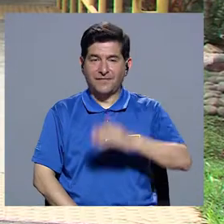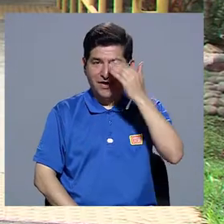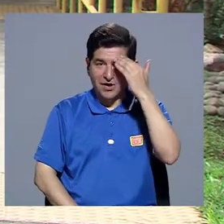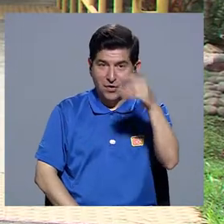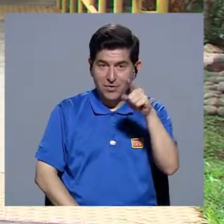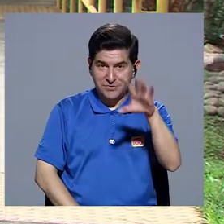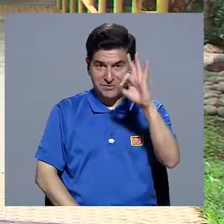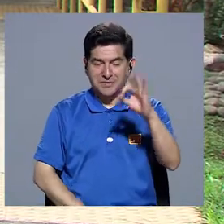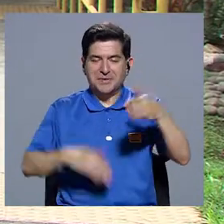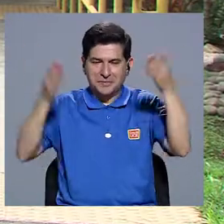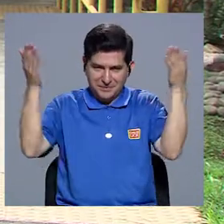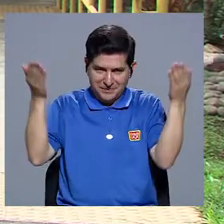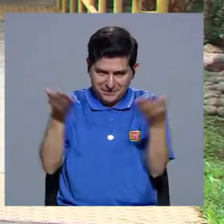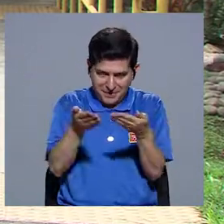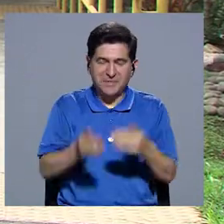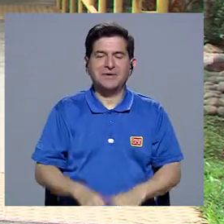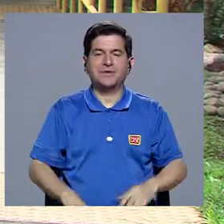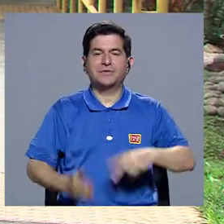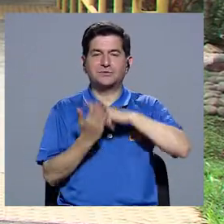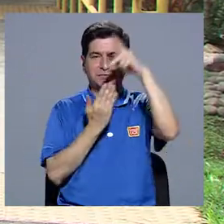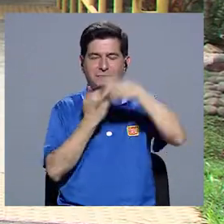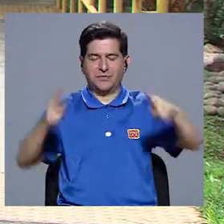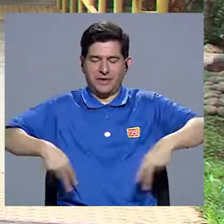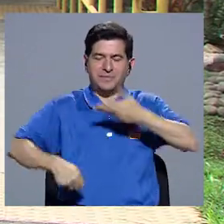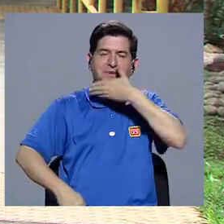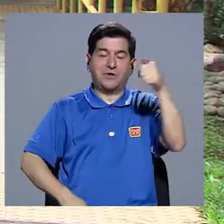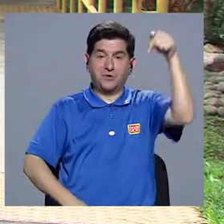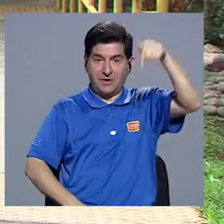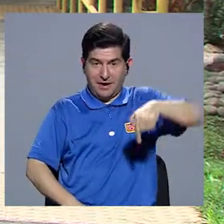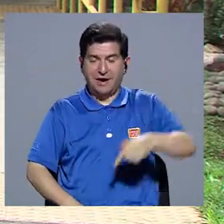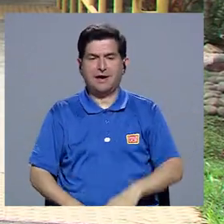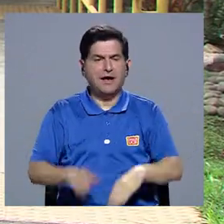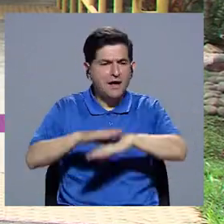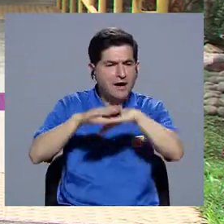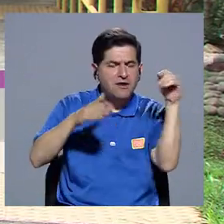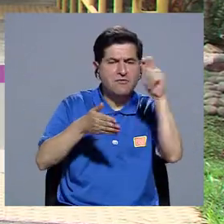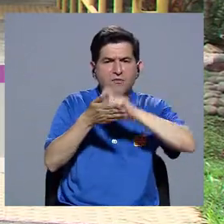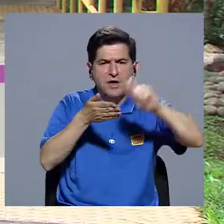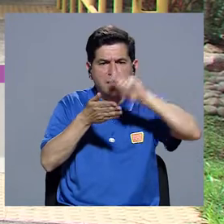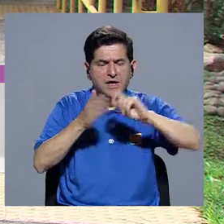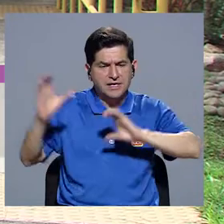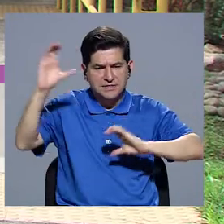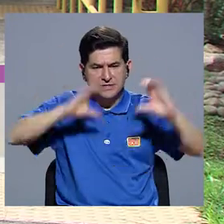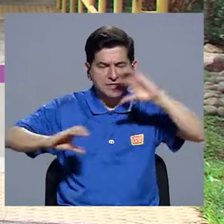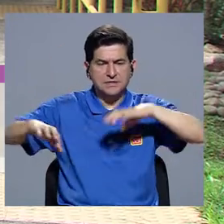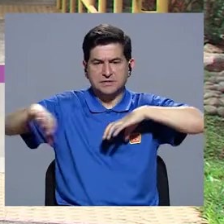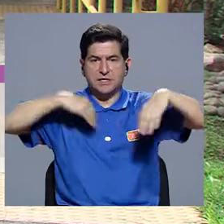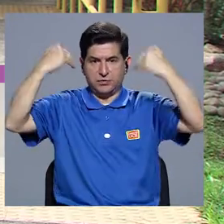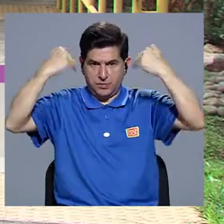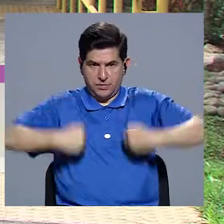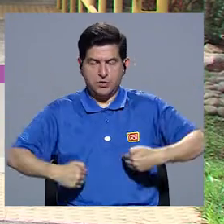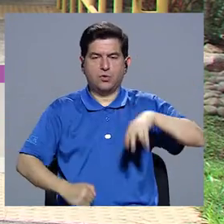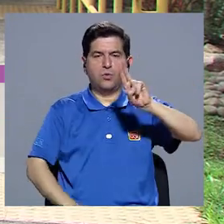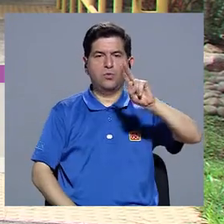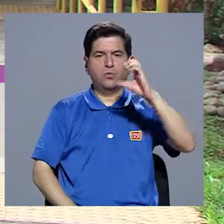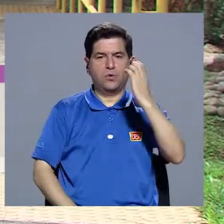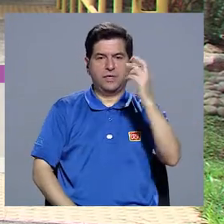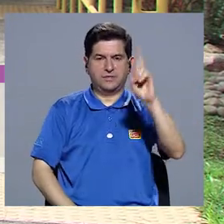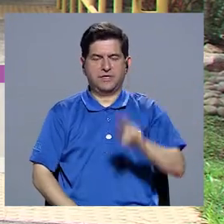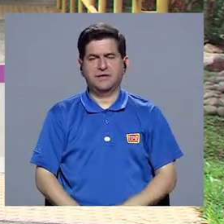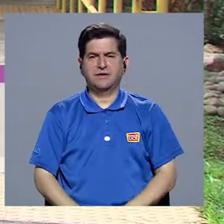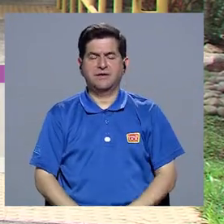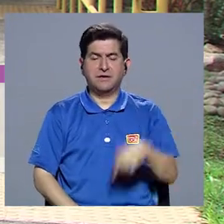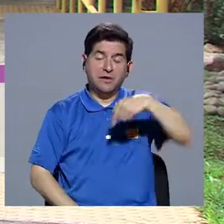Hola, tal? Bienvenido y bienvenida a Vivir Mejor. Estamos acá en las afueras de la Escuela de Ciencias del Movimiento Humano de la Universidad de Costa Rica